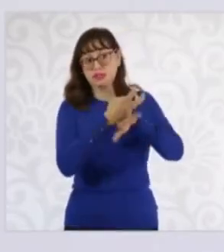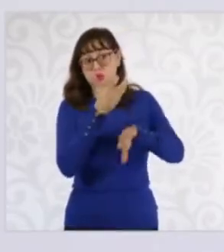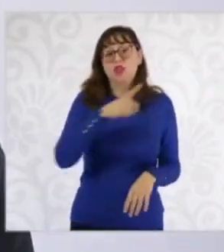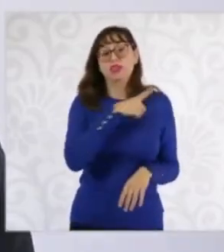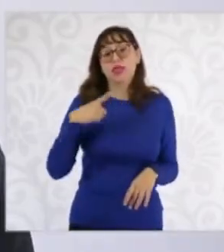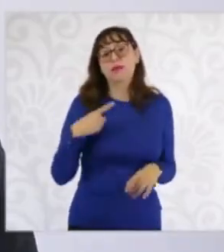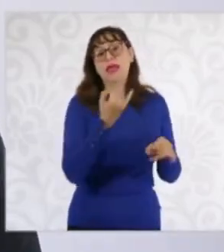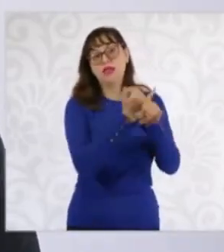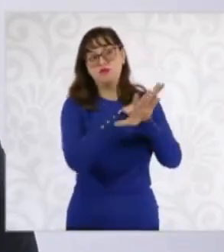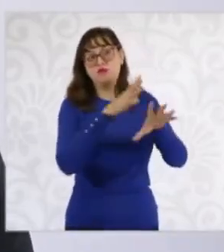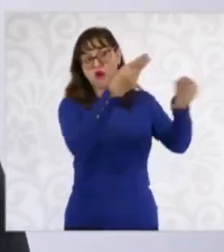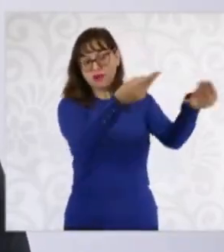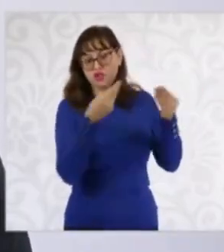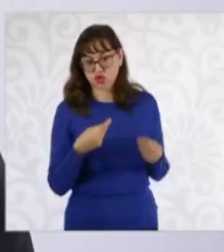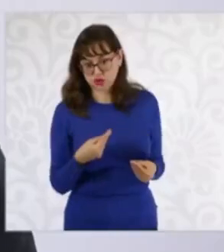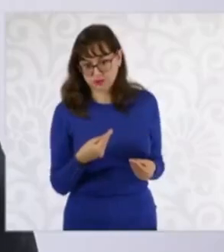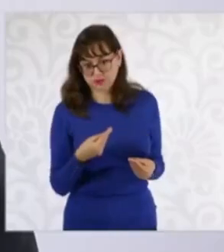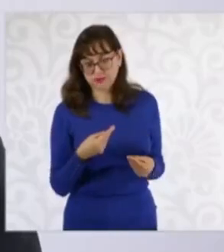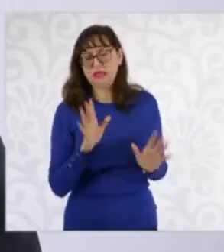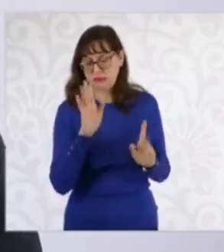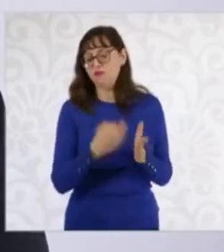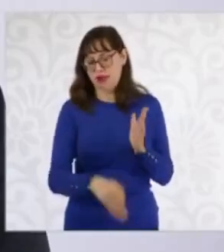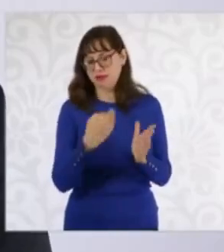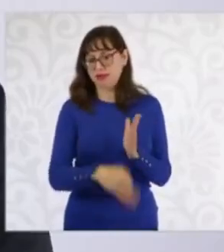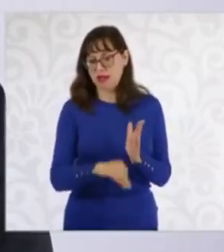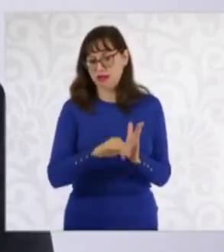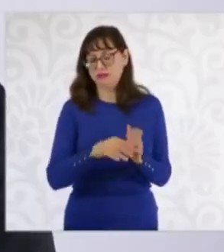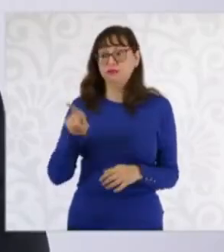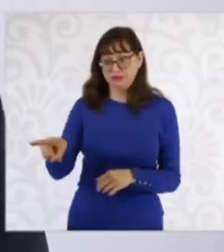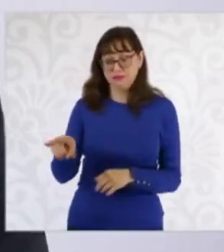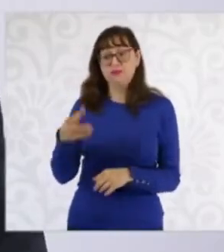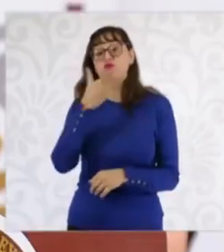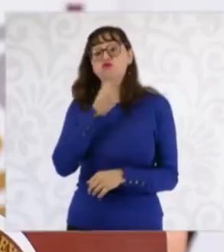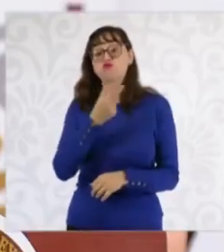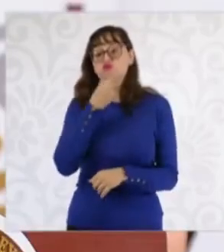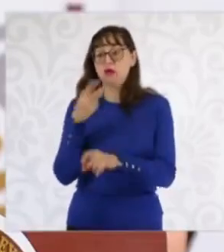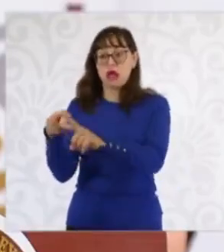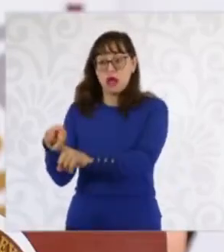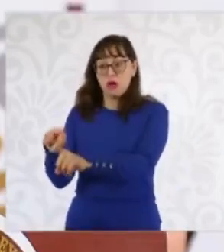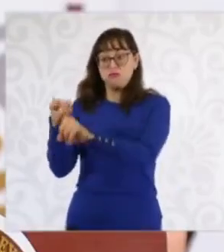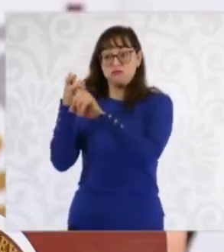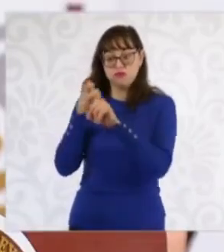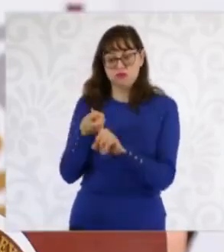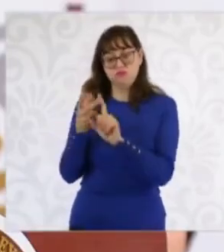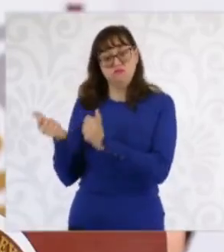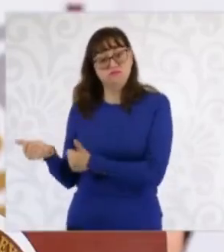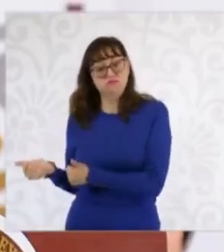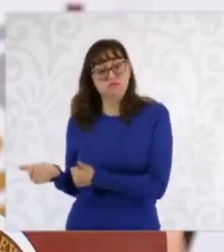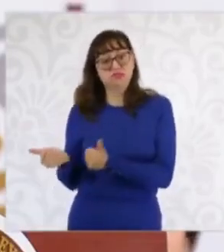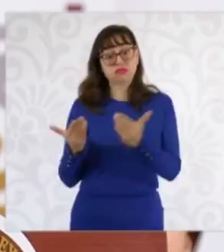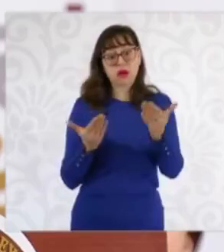fundamental. A esa persona que fue secuestrada en Culiacán, llegó por avión a una ciudad fronteriza de los Estados Unidos.